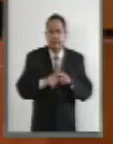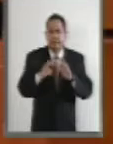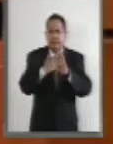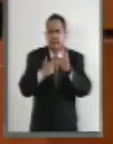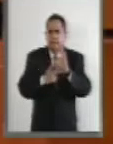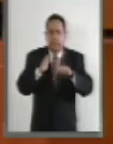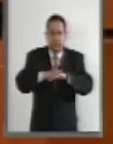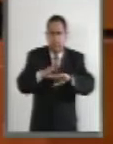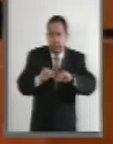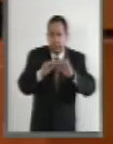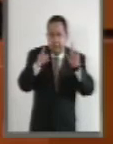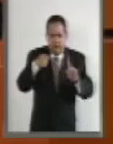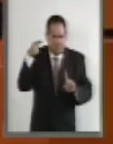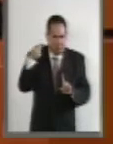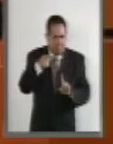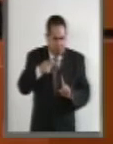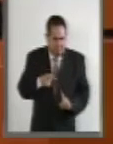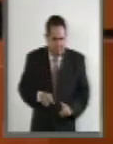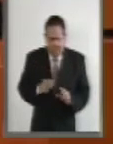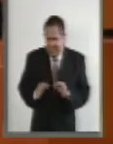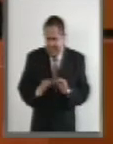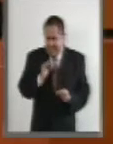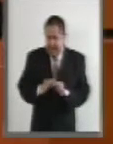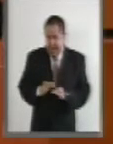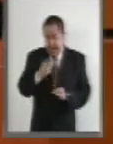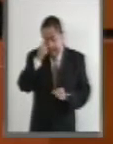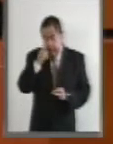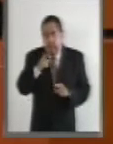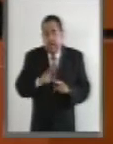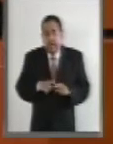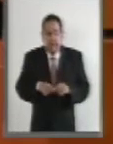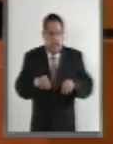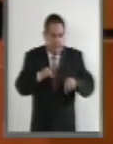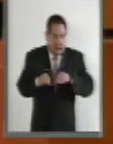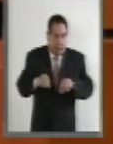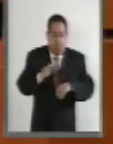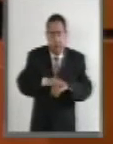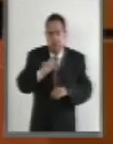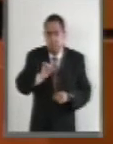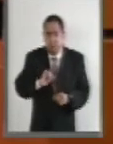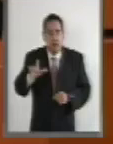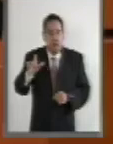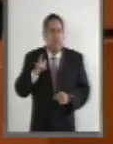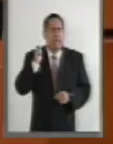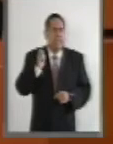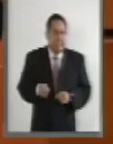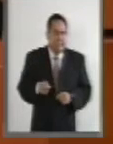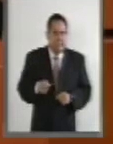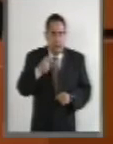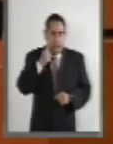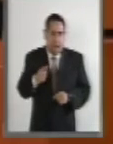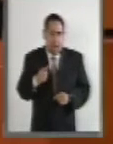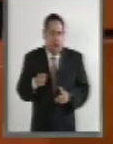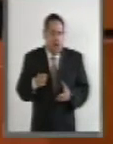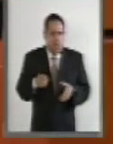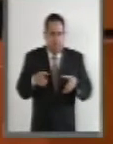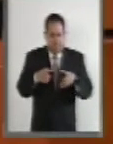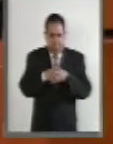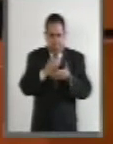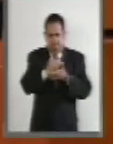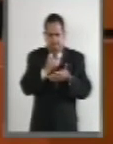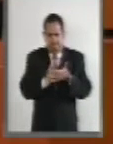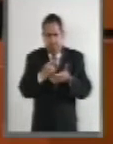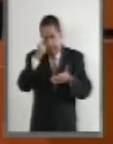clara, concreta y eficaz producto de un trabajo profesional que logra por su construcción jurídica